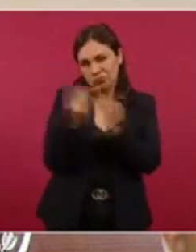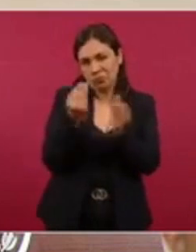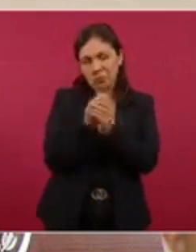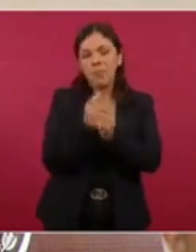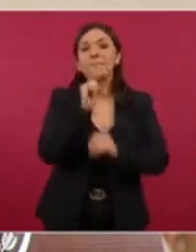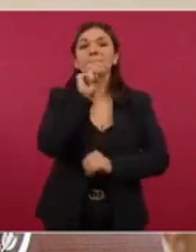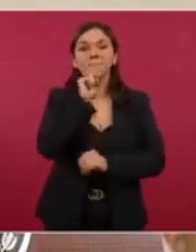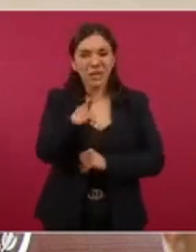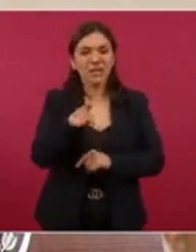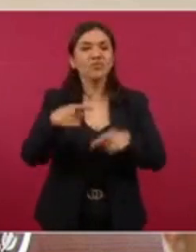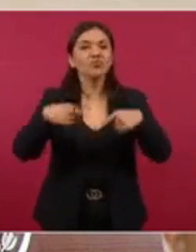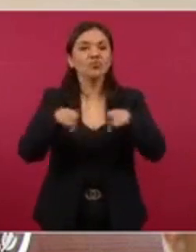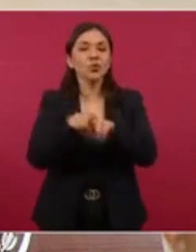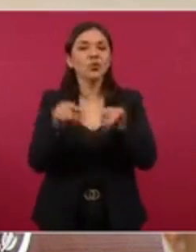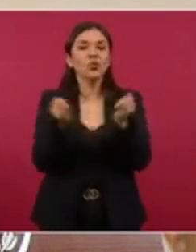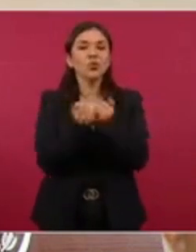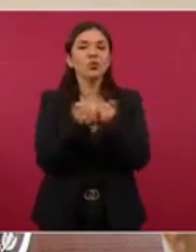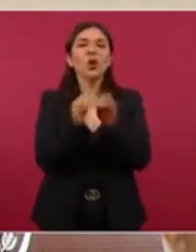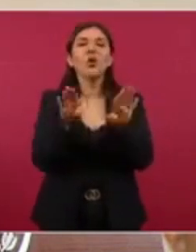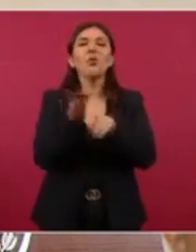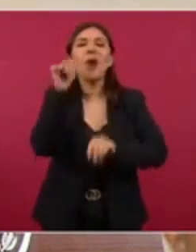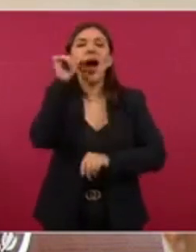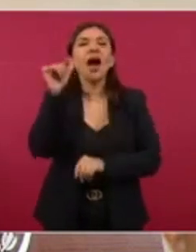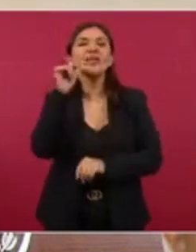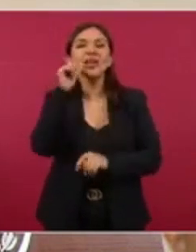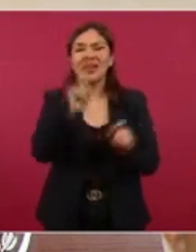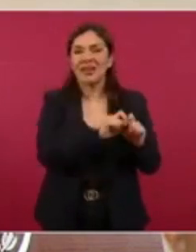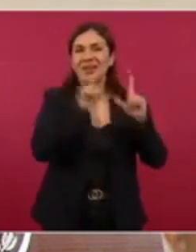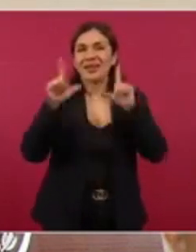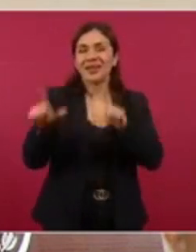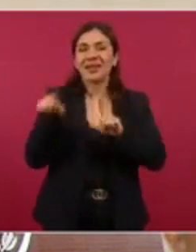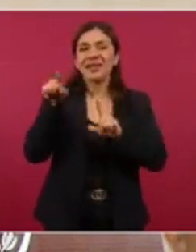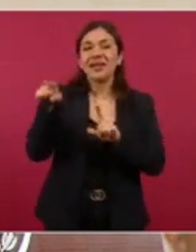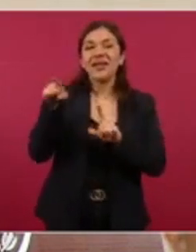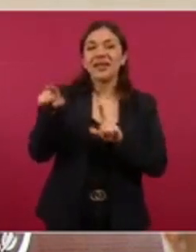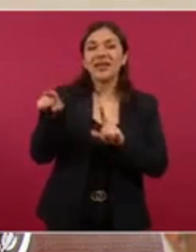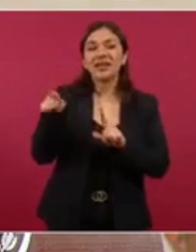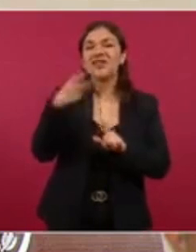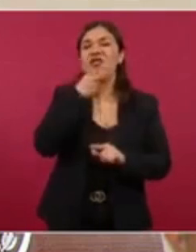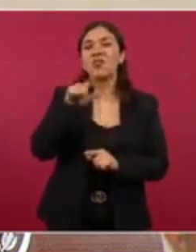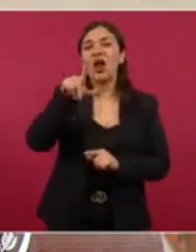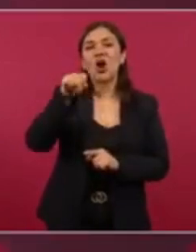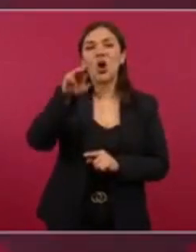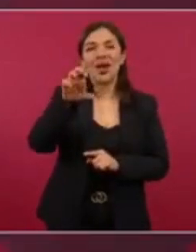así como lo que vimos ayer de Loret de Mola,